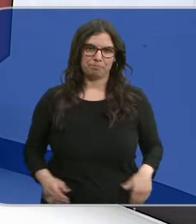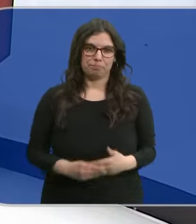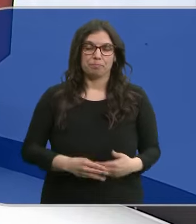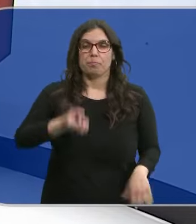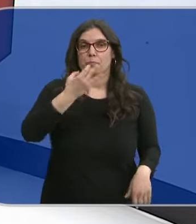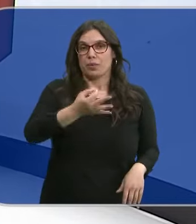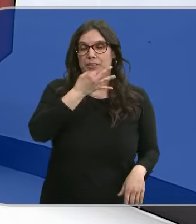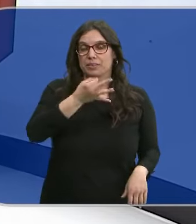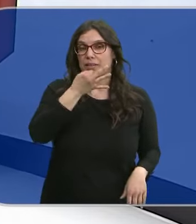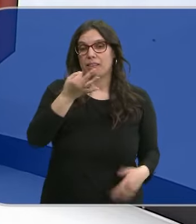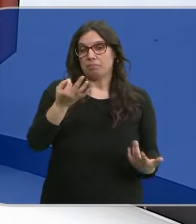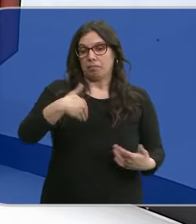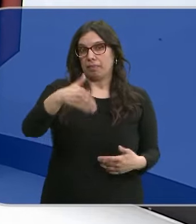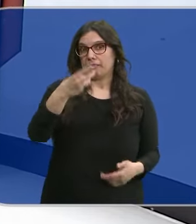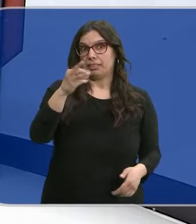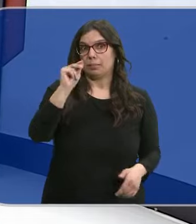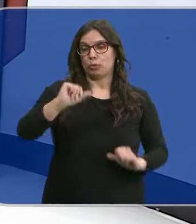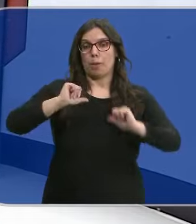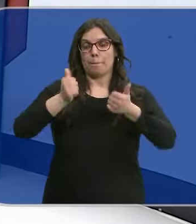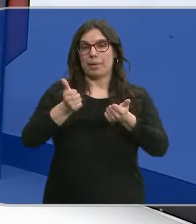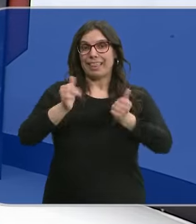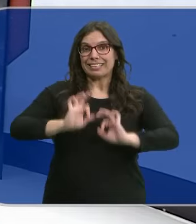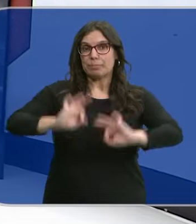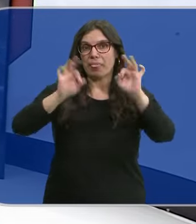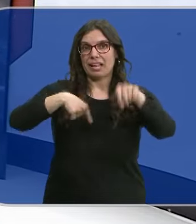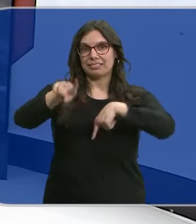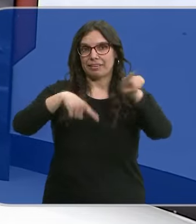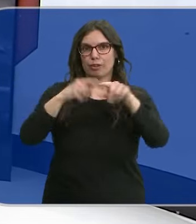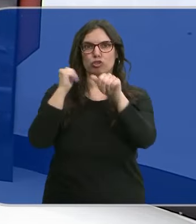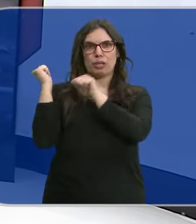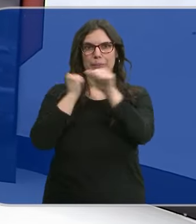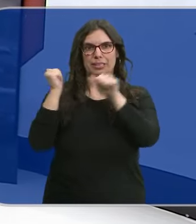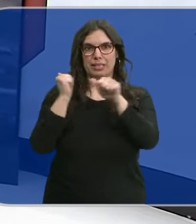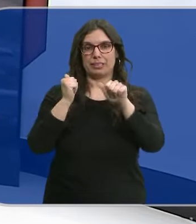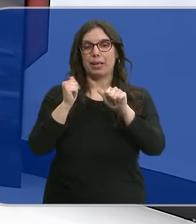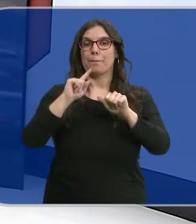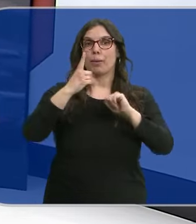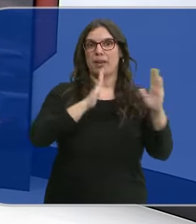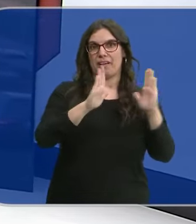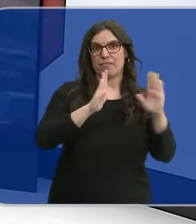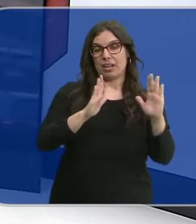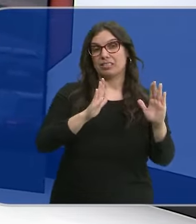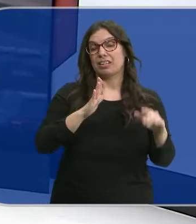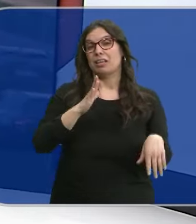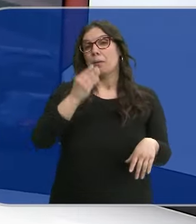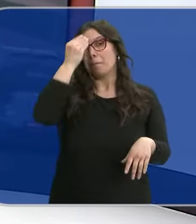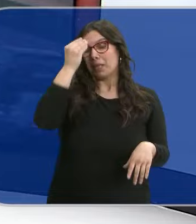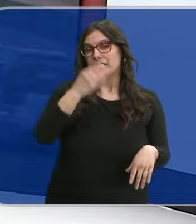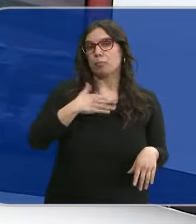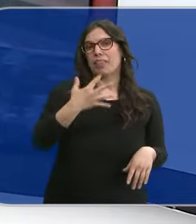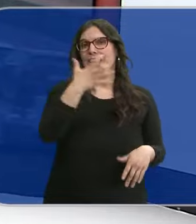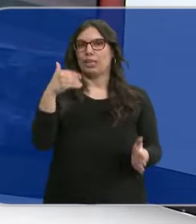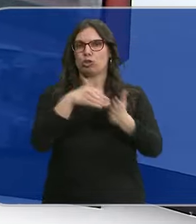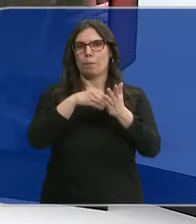Buenas tardes y en apenas media hora comienza la operación especial de tráfico de Semana Santa. Una primera fase en la que se esperan medio millón de